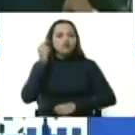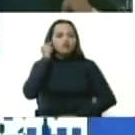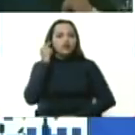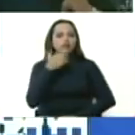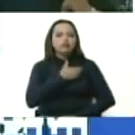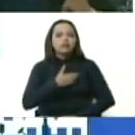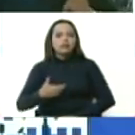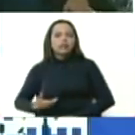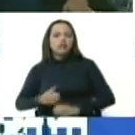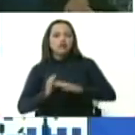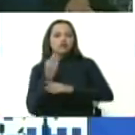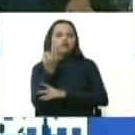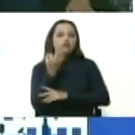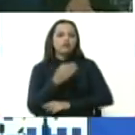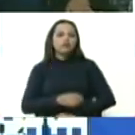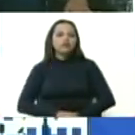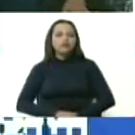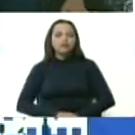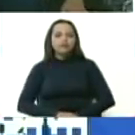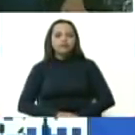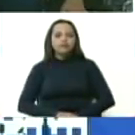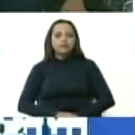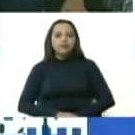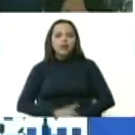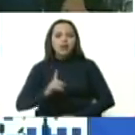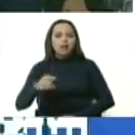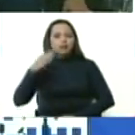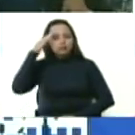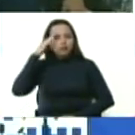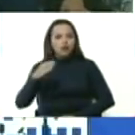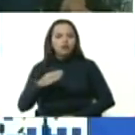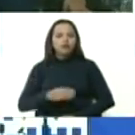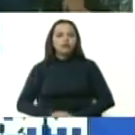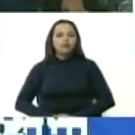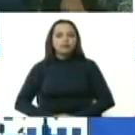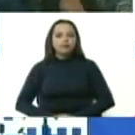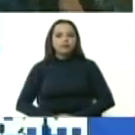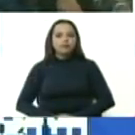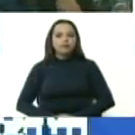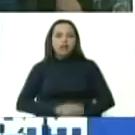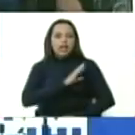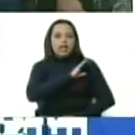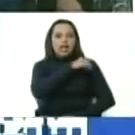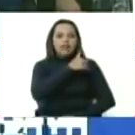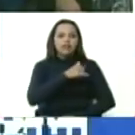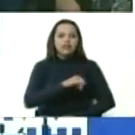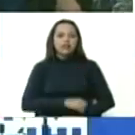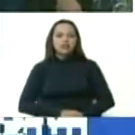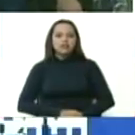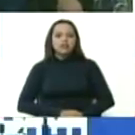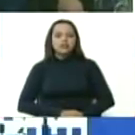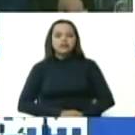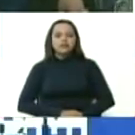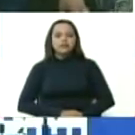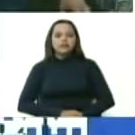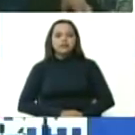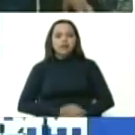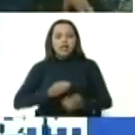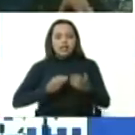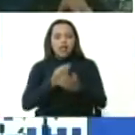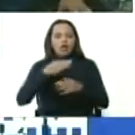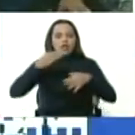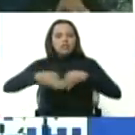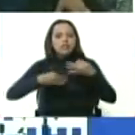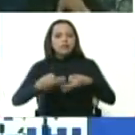al general de división Winder González jefe de la SODI mi saludo leales siempre